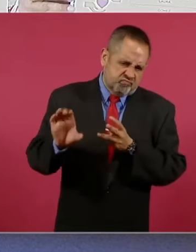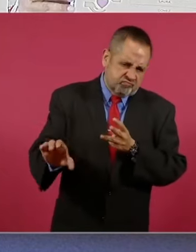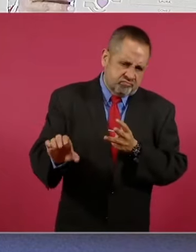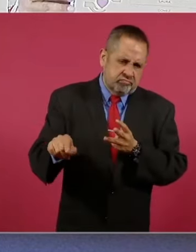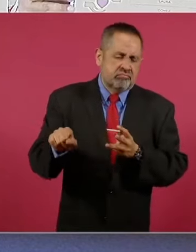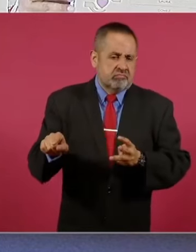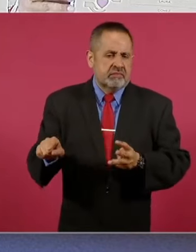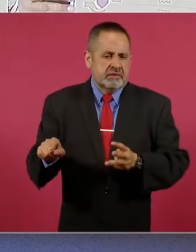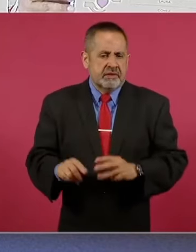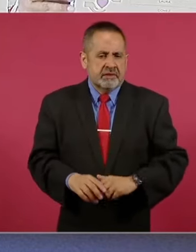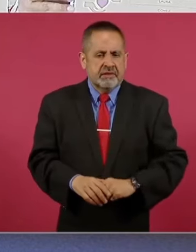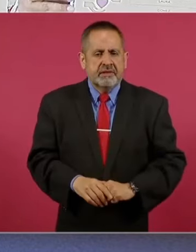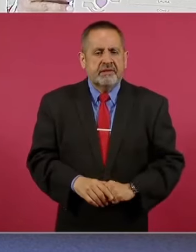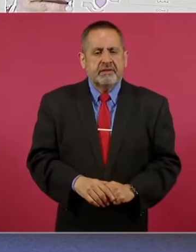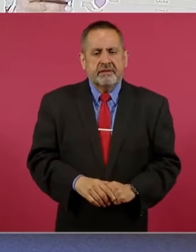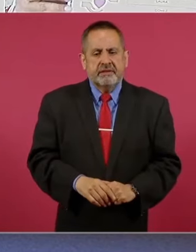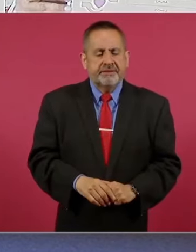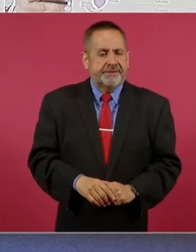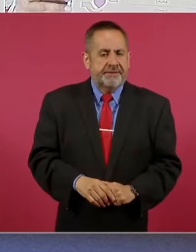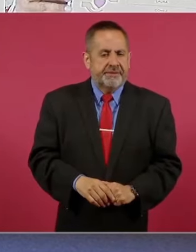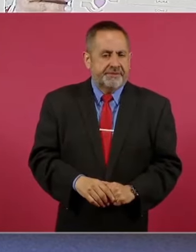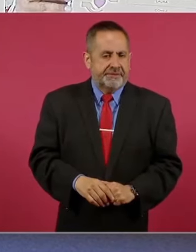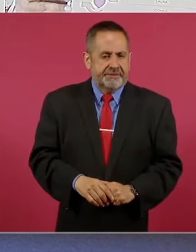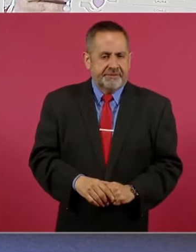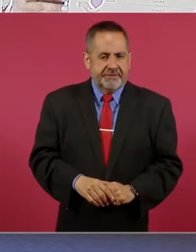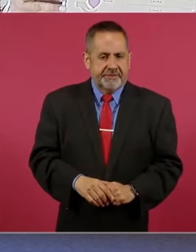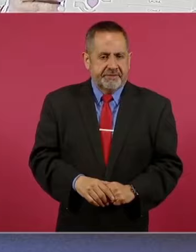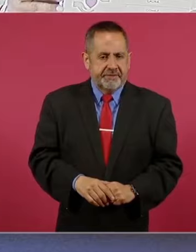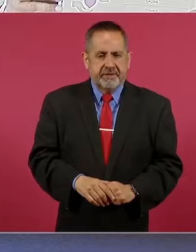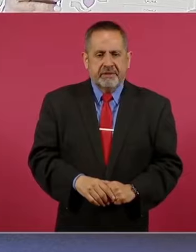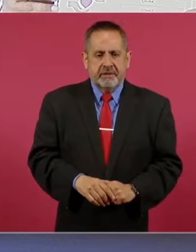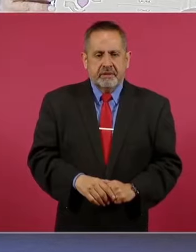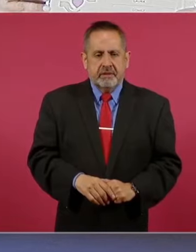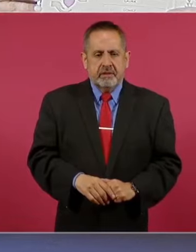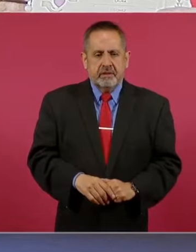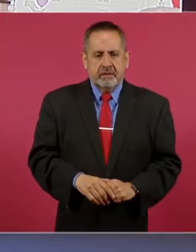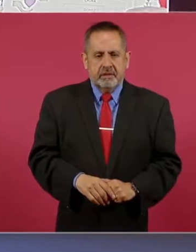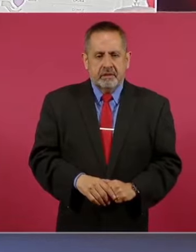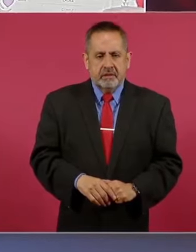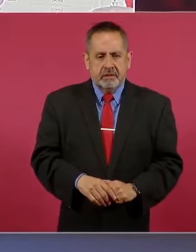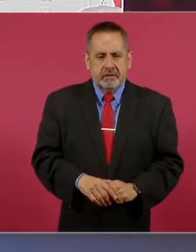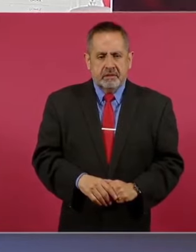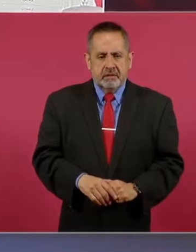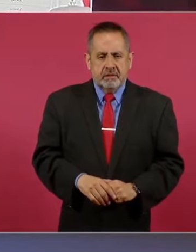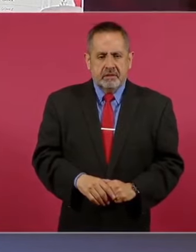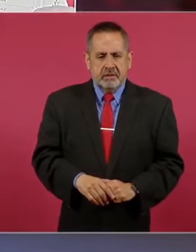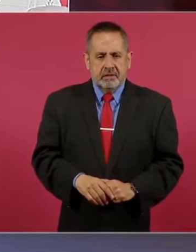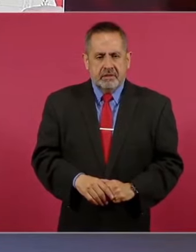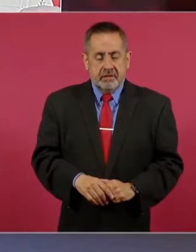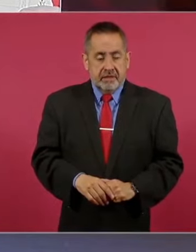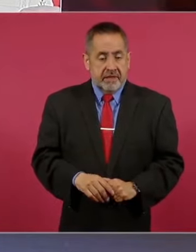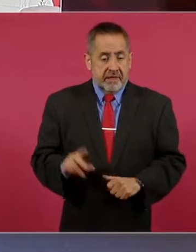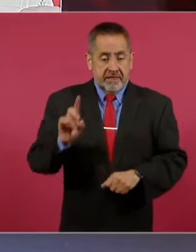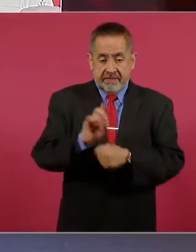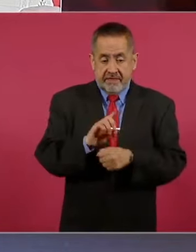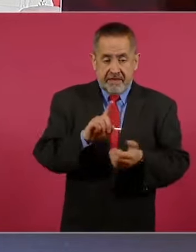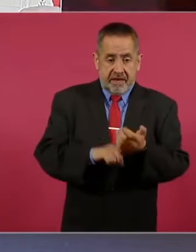del 20